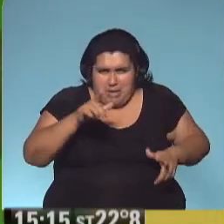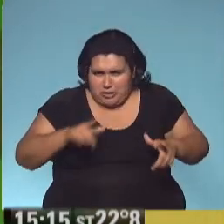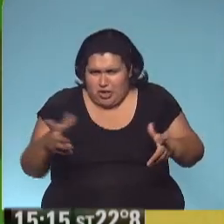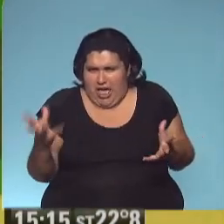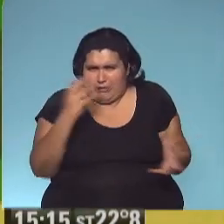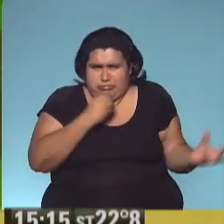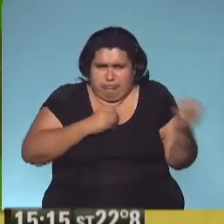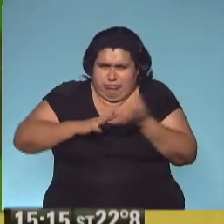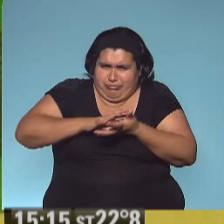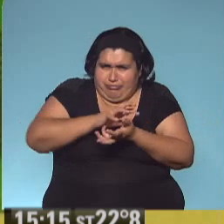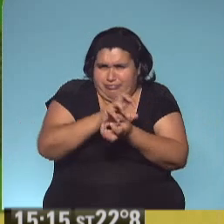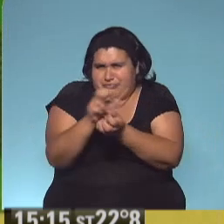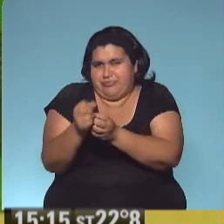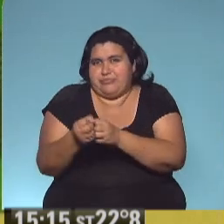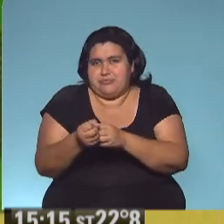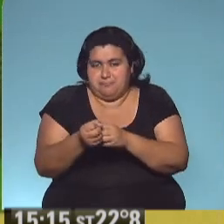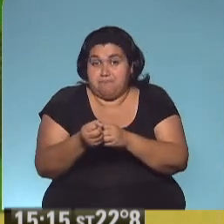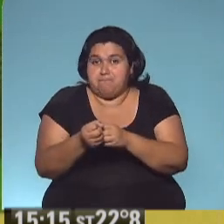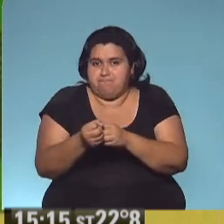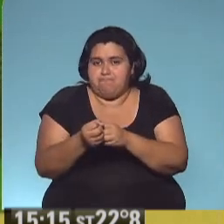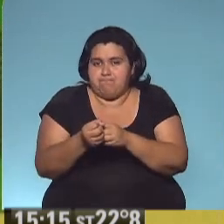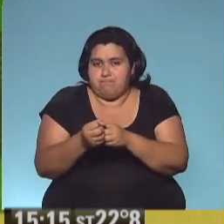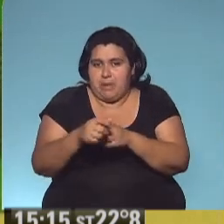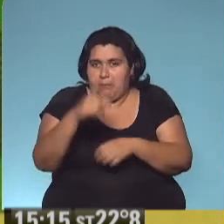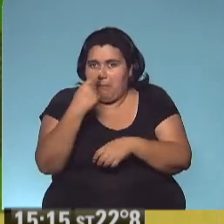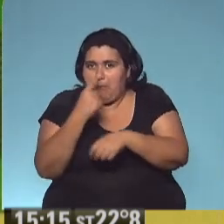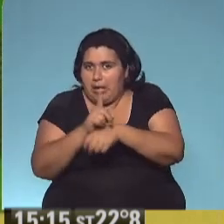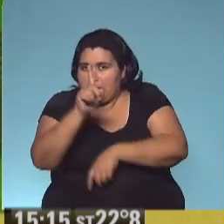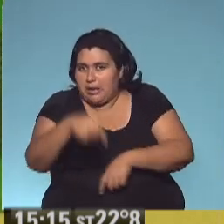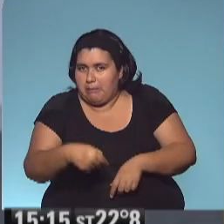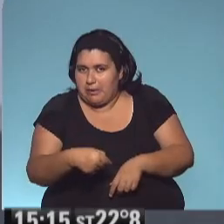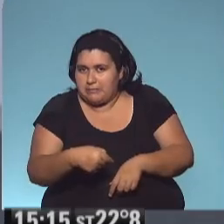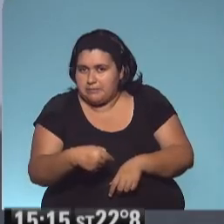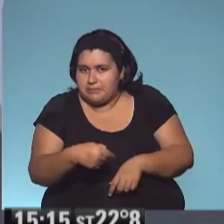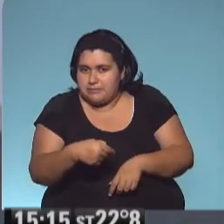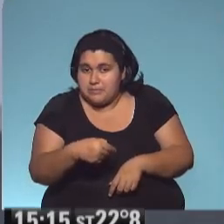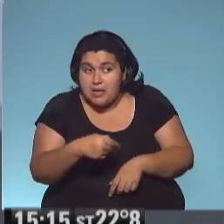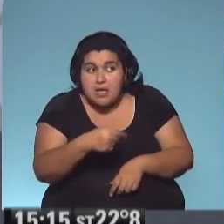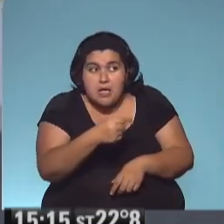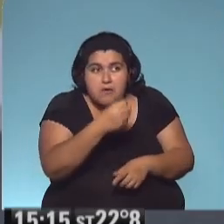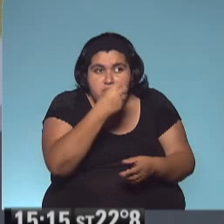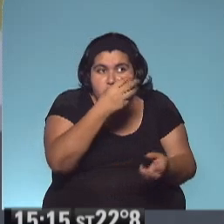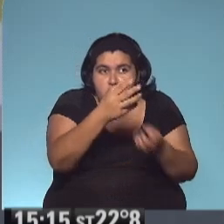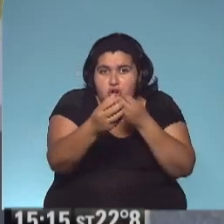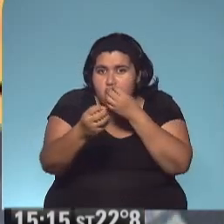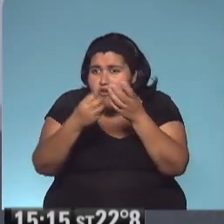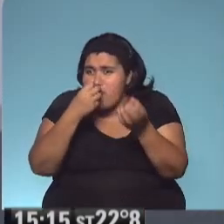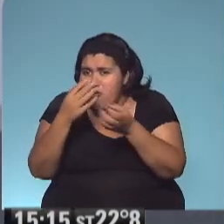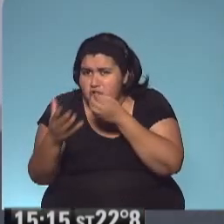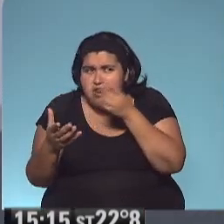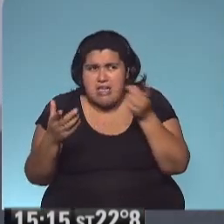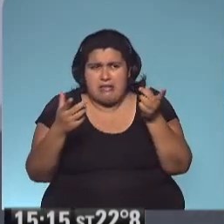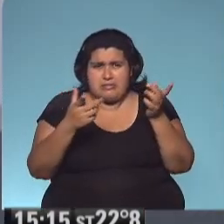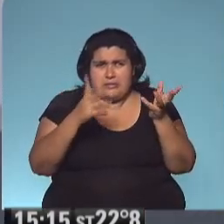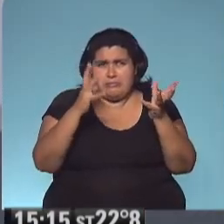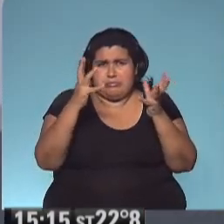calles y sus kioscos. Y sus perros. Y las petuñas de los jardines. Y sus estaciones,